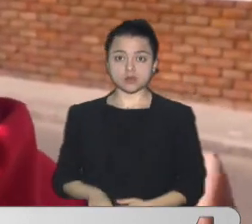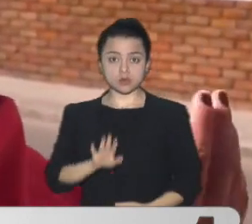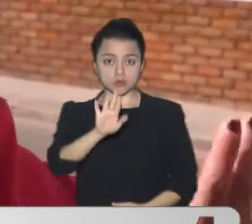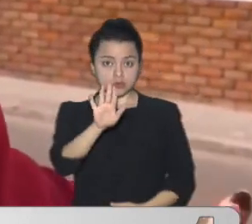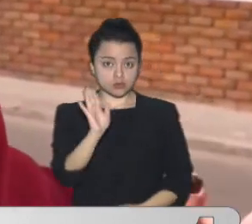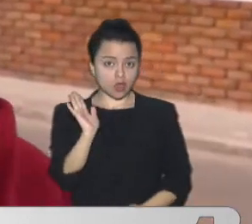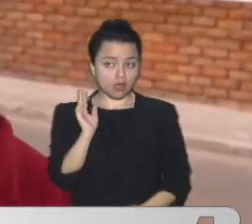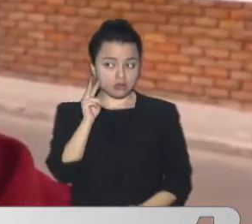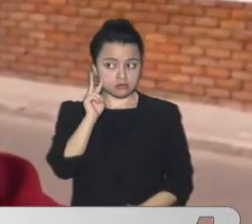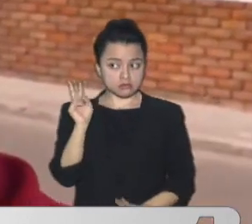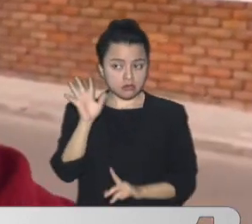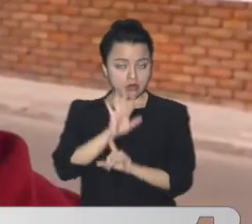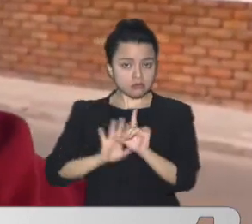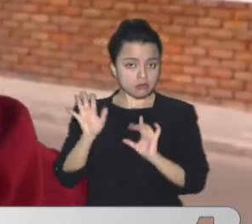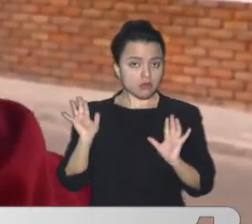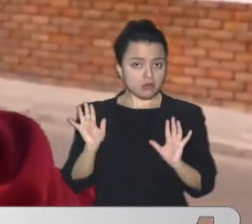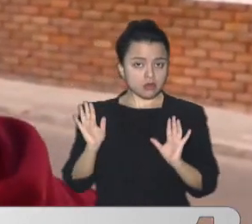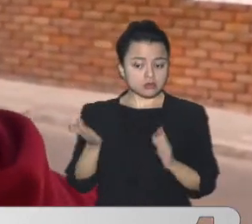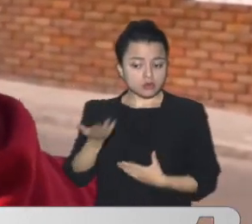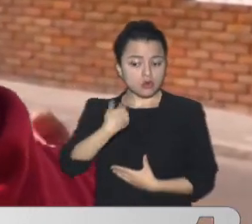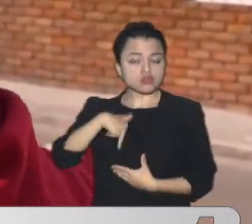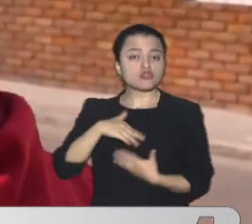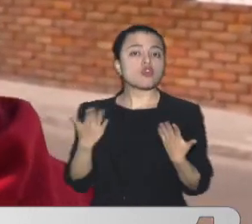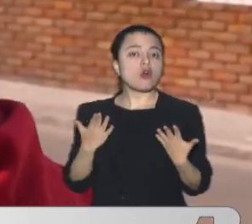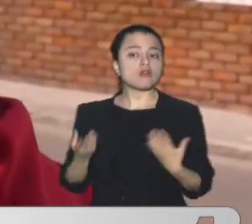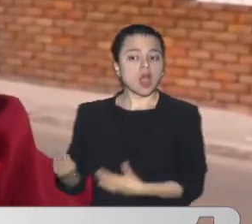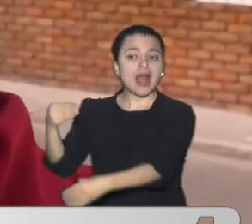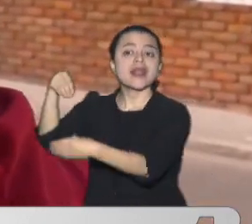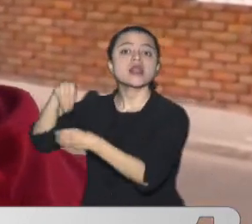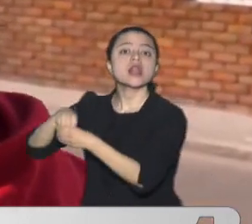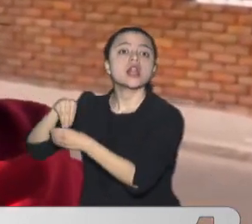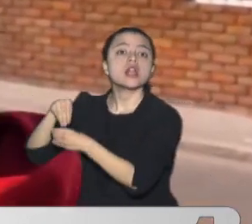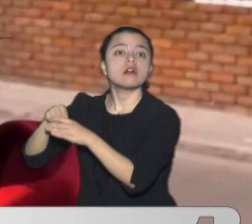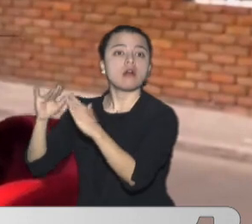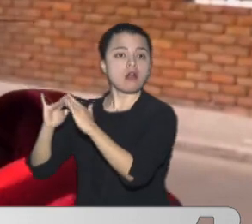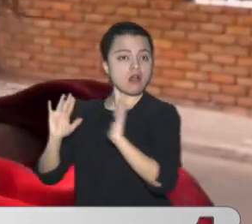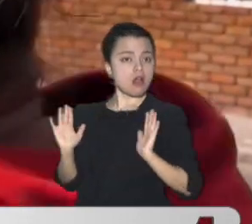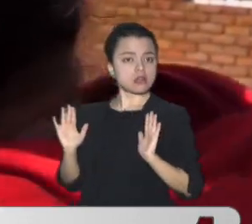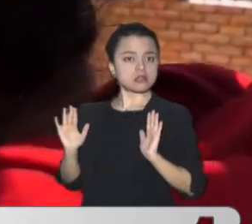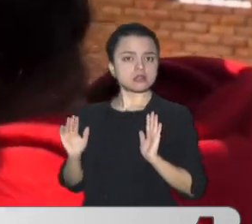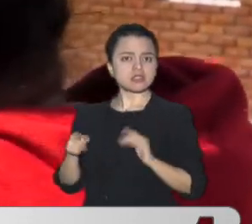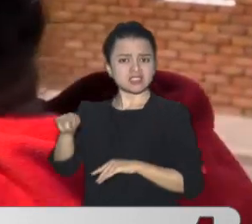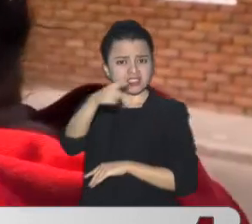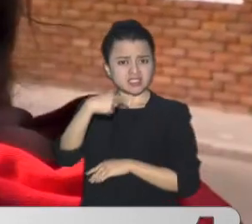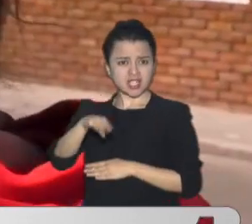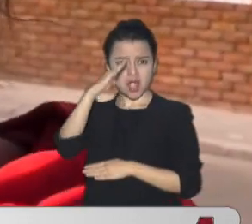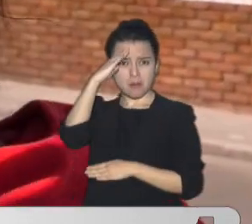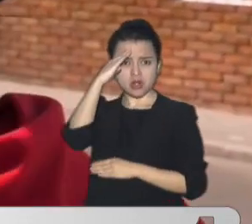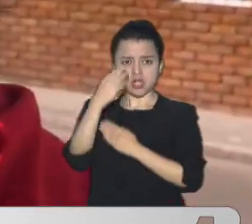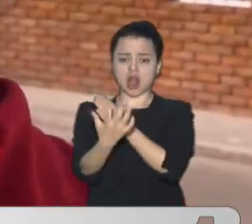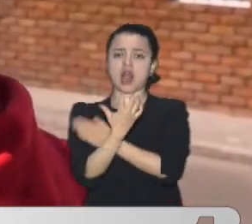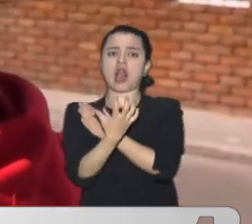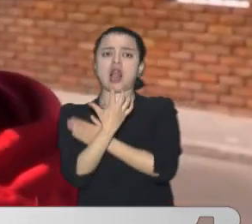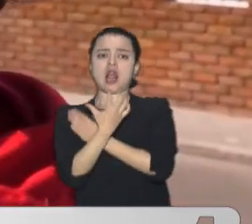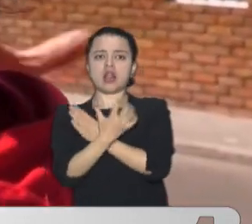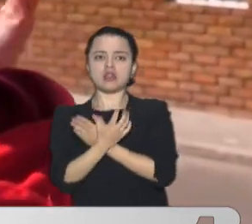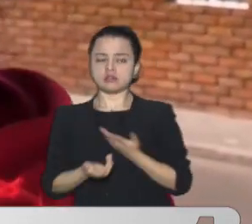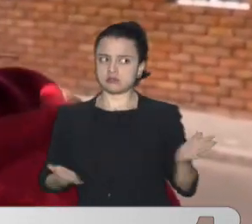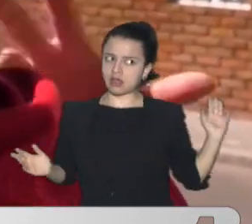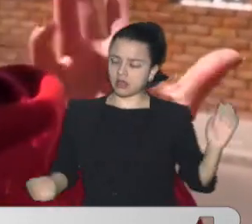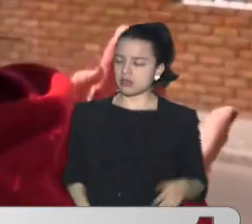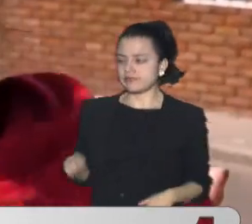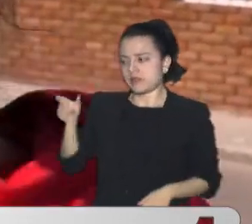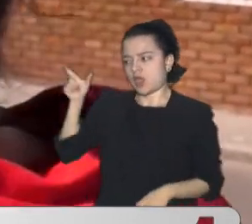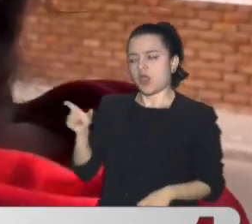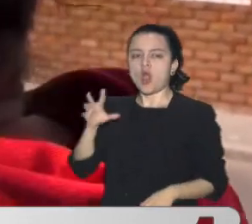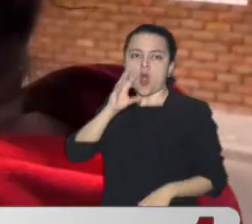ellos Están Estábamos Dentro de la casa Llegan A molestarnos Pues obvio El gol Como estaba Borracho Intenta En su